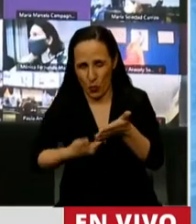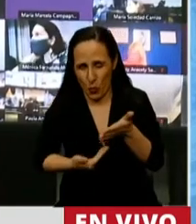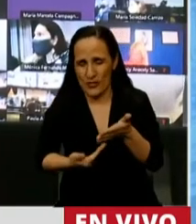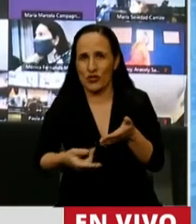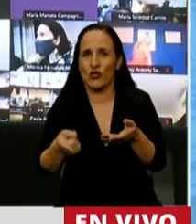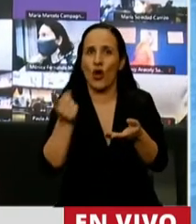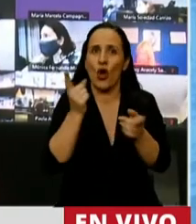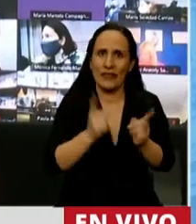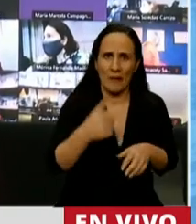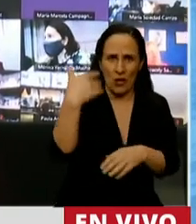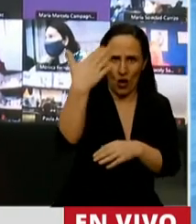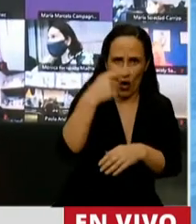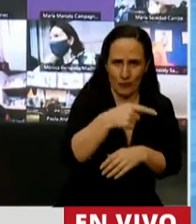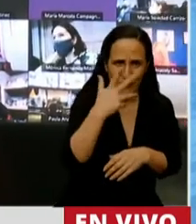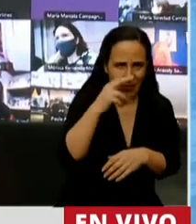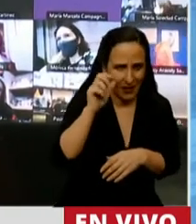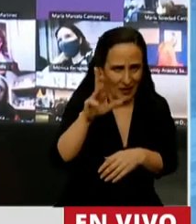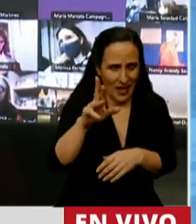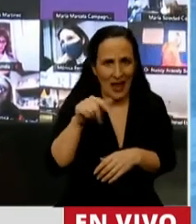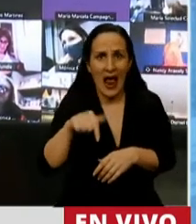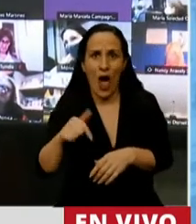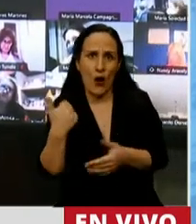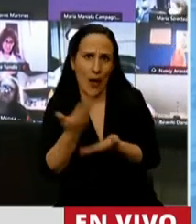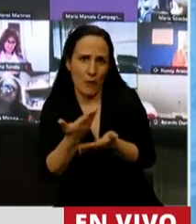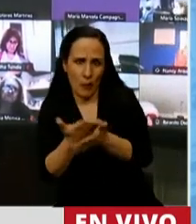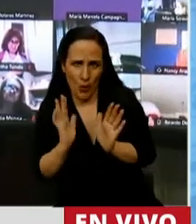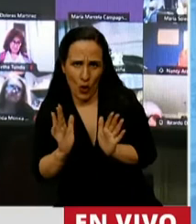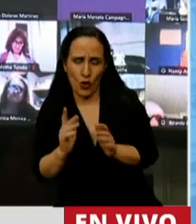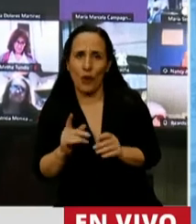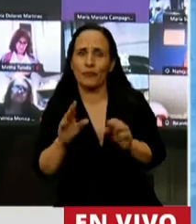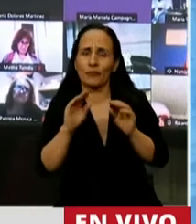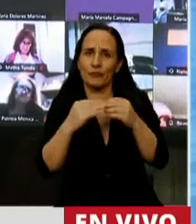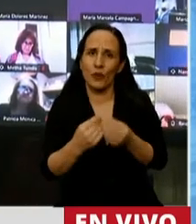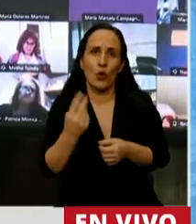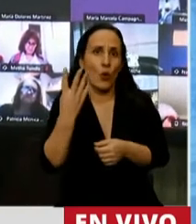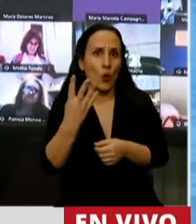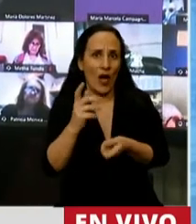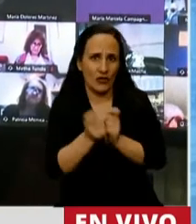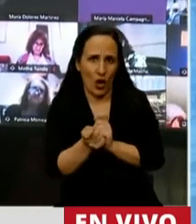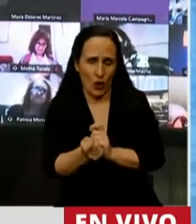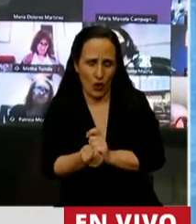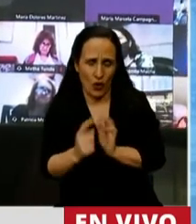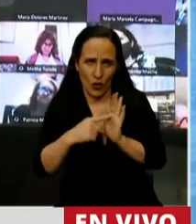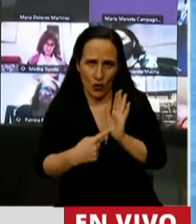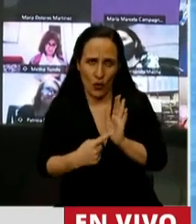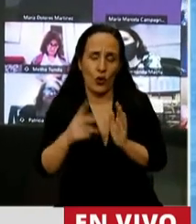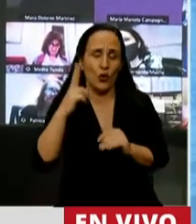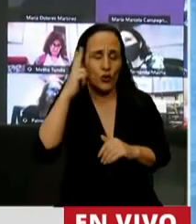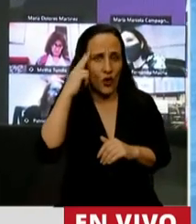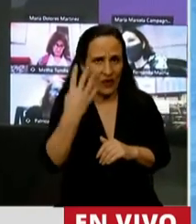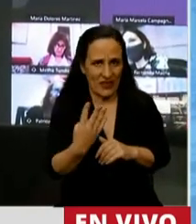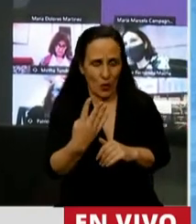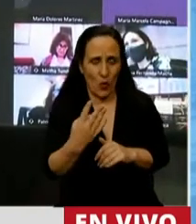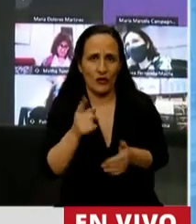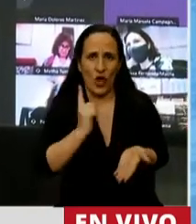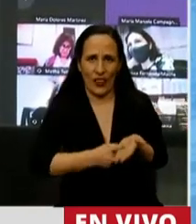lo voy a hacer ahora la propuesta y no en el tratamiento en particular, de cuatro artículos, la modificación de cuatro artículos, el 94 del